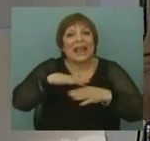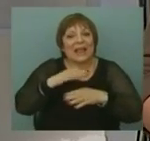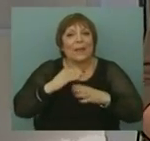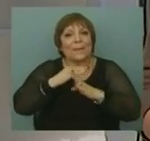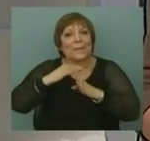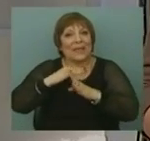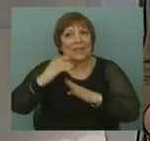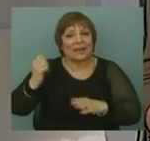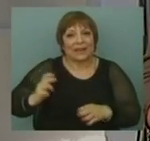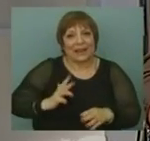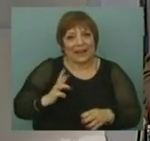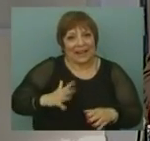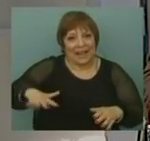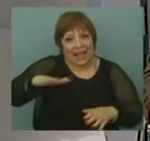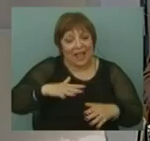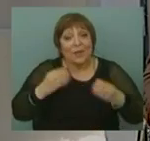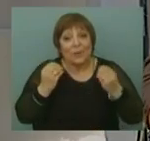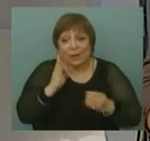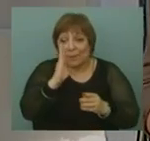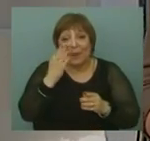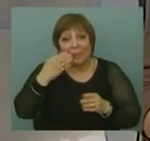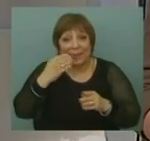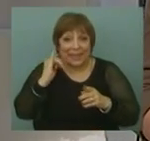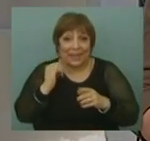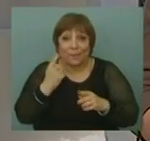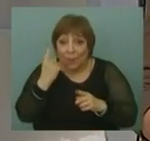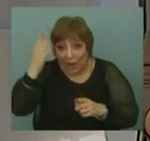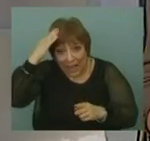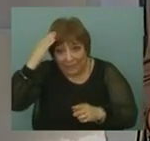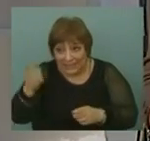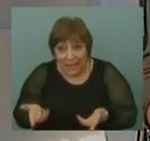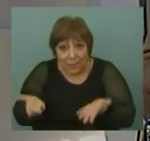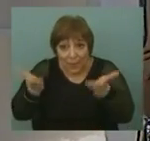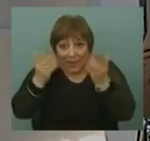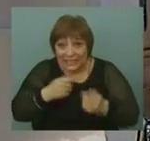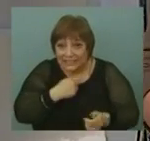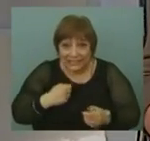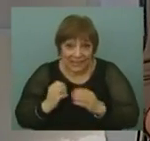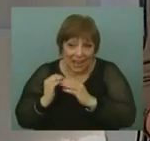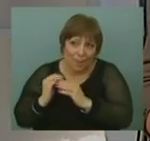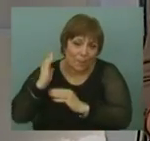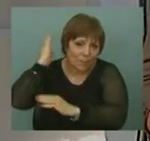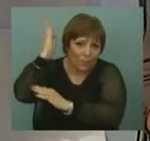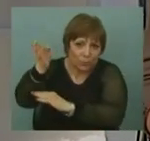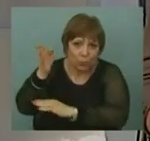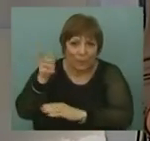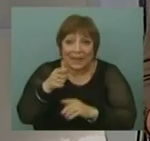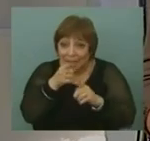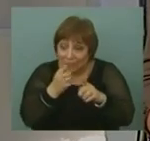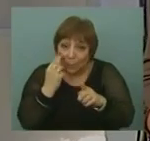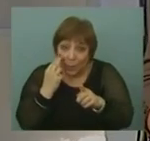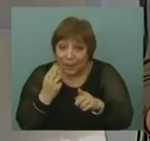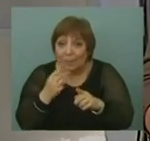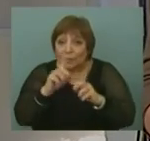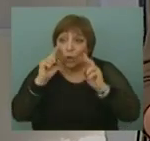bastante acaudalada en Hong Kong, porque allí tenemos que el PBI per cápita supera el de China, que en concreto, ese es uno de los problemas que yo veo, que la gente